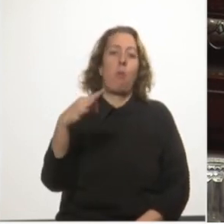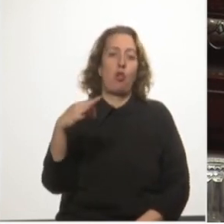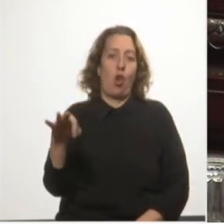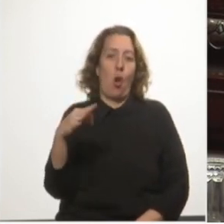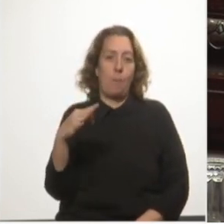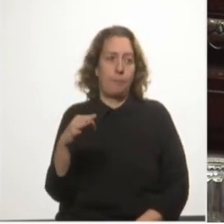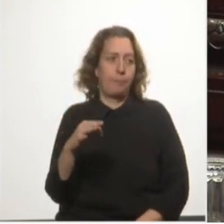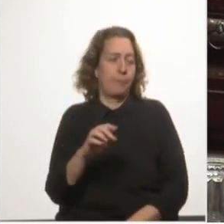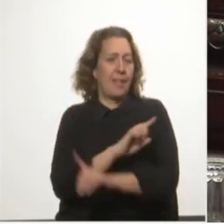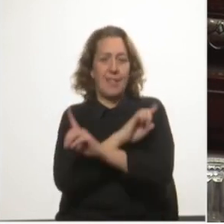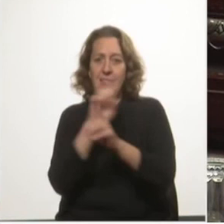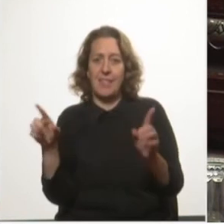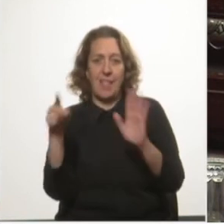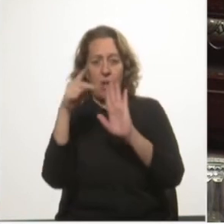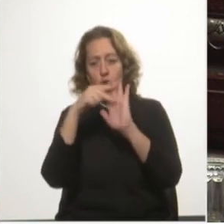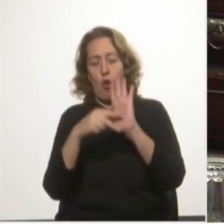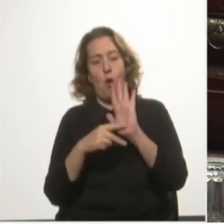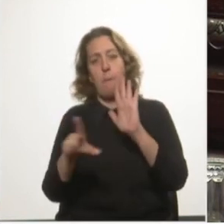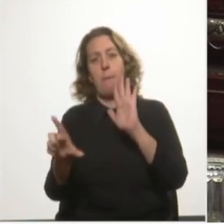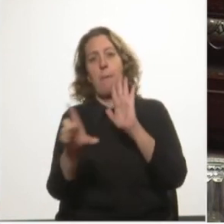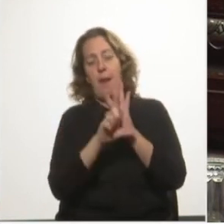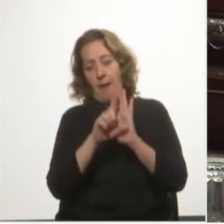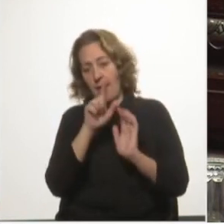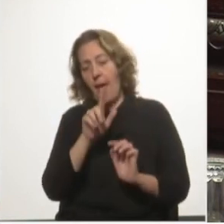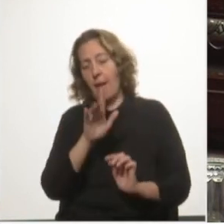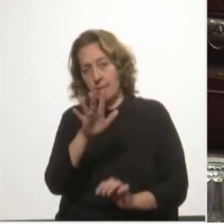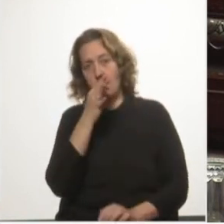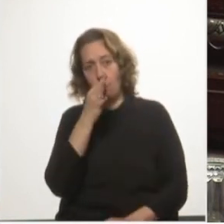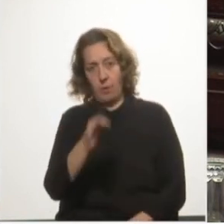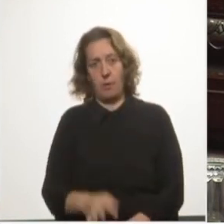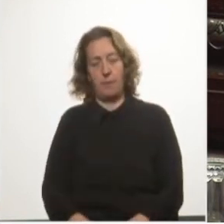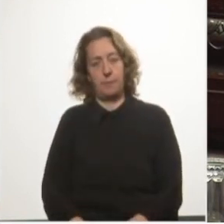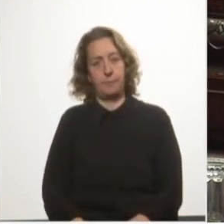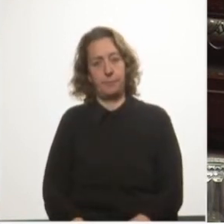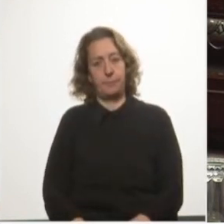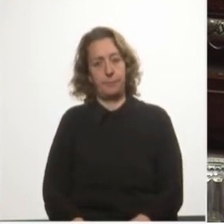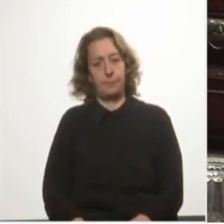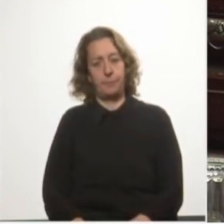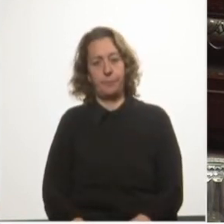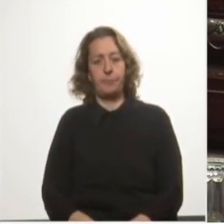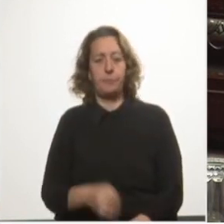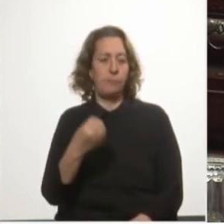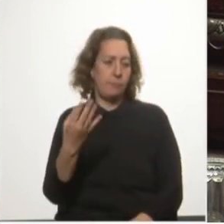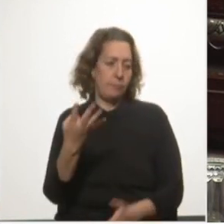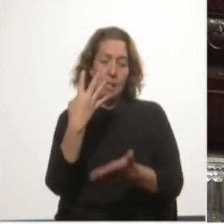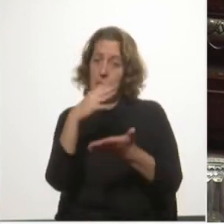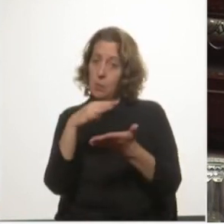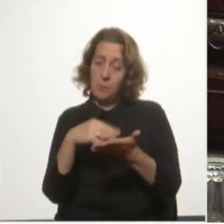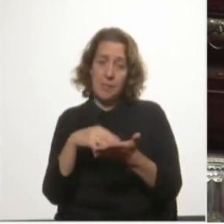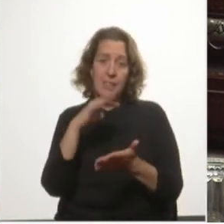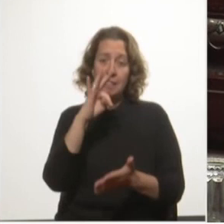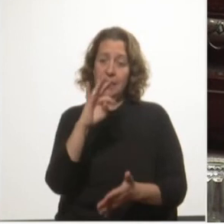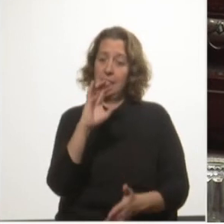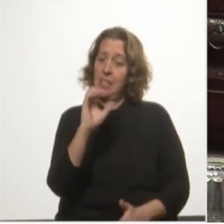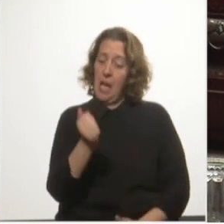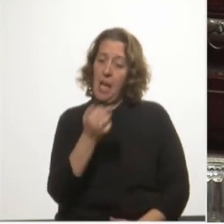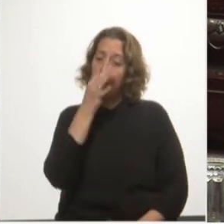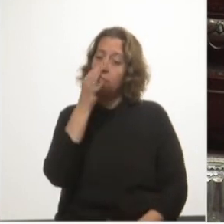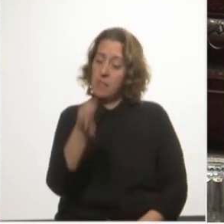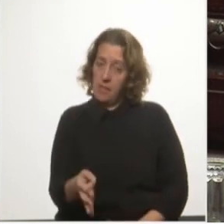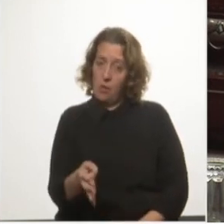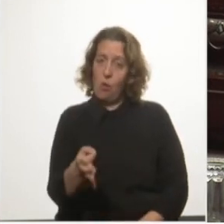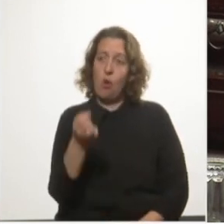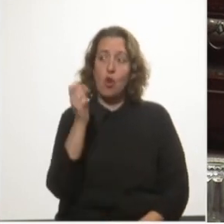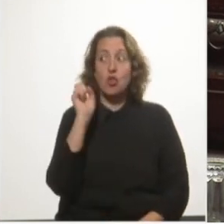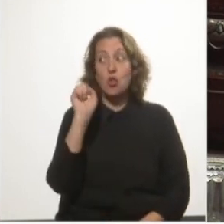sin norma legal que así lo establezca. O sea, textualmente el TSA le dijo a Cató y Nací que